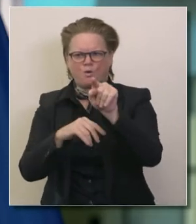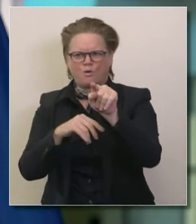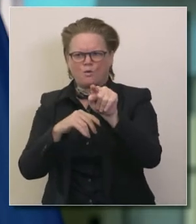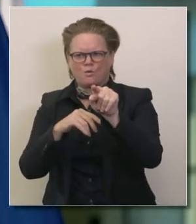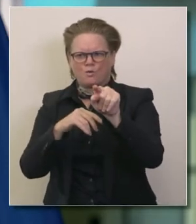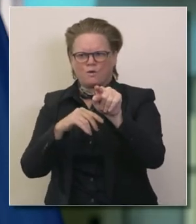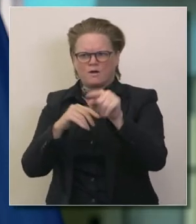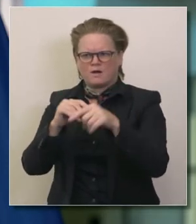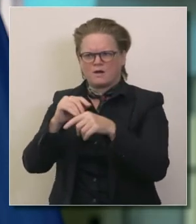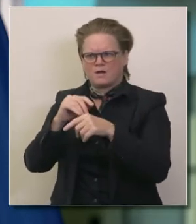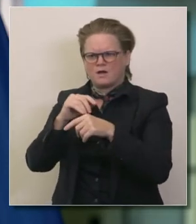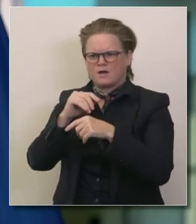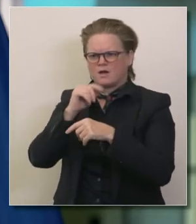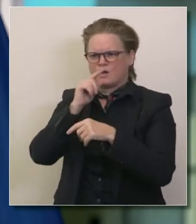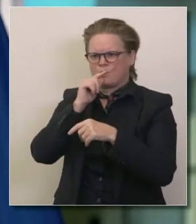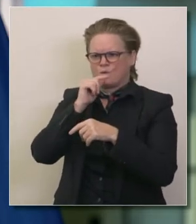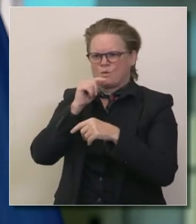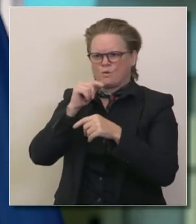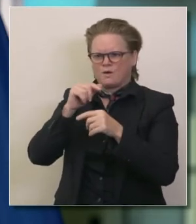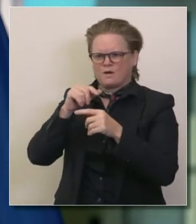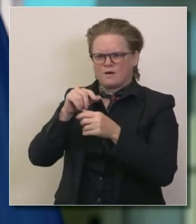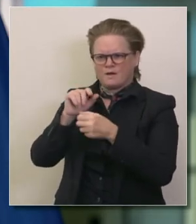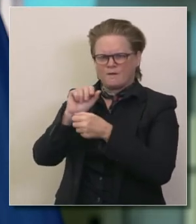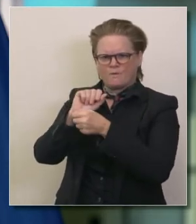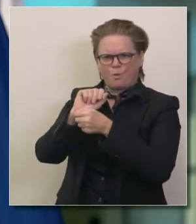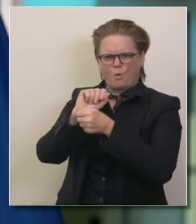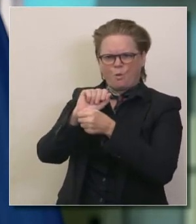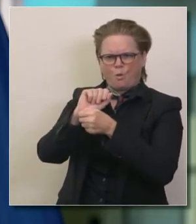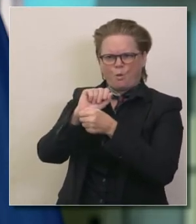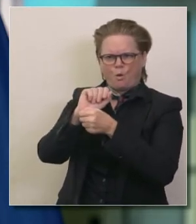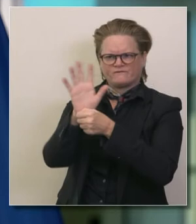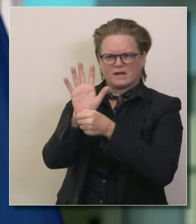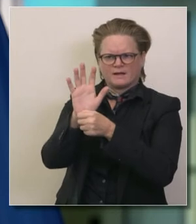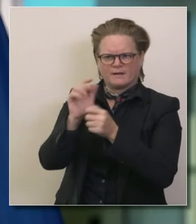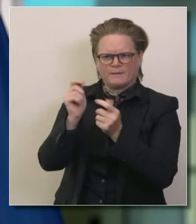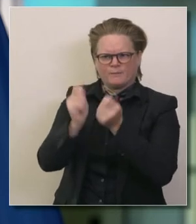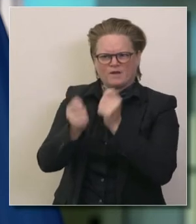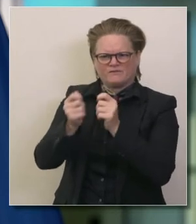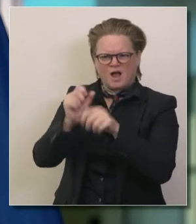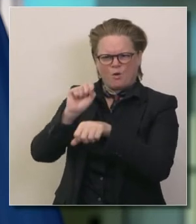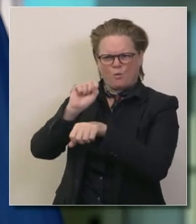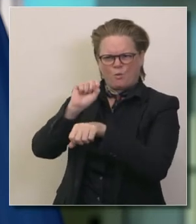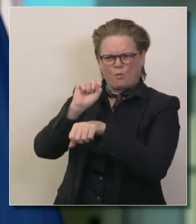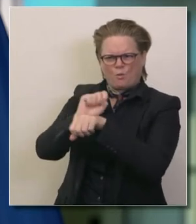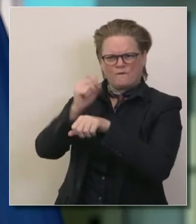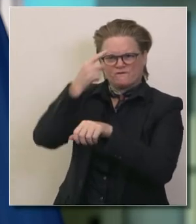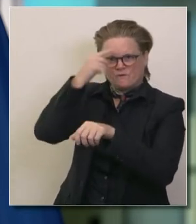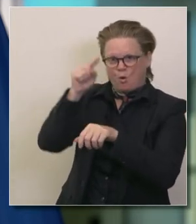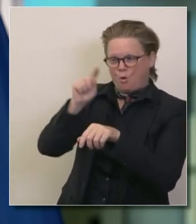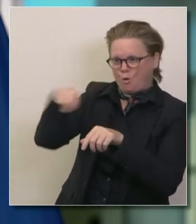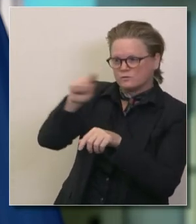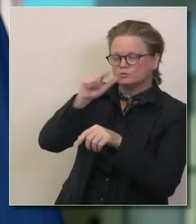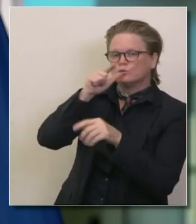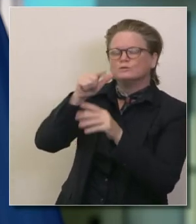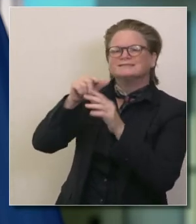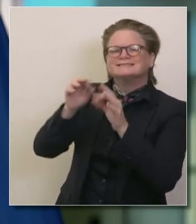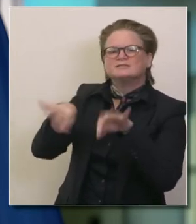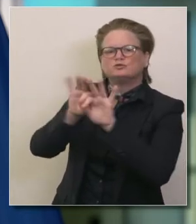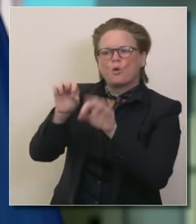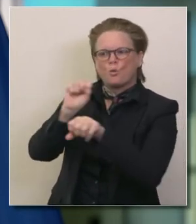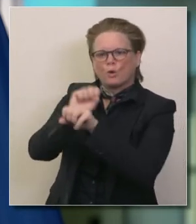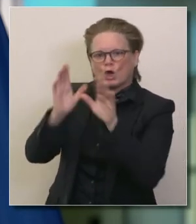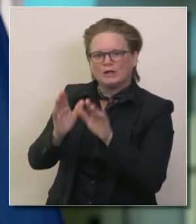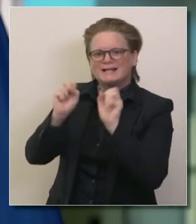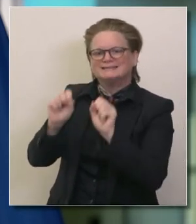pueden alojar algunas personas que son trabajadores esenciales entonces el